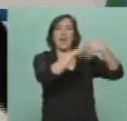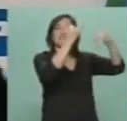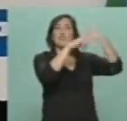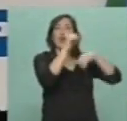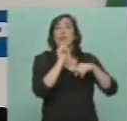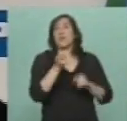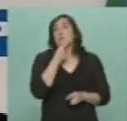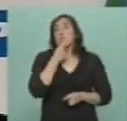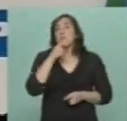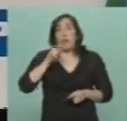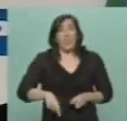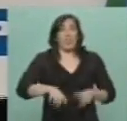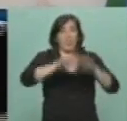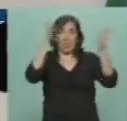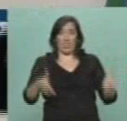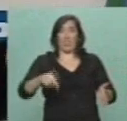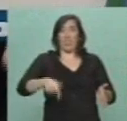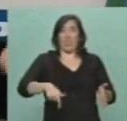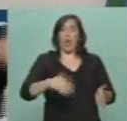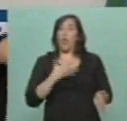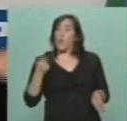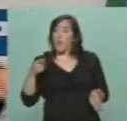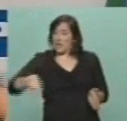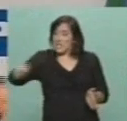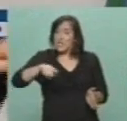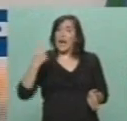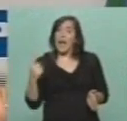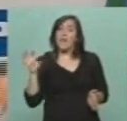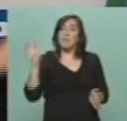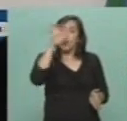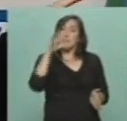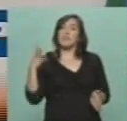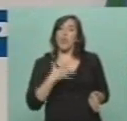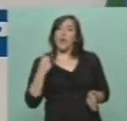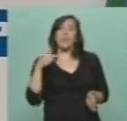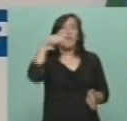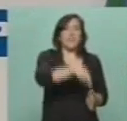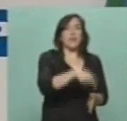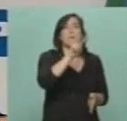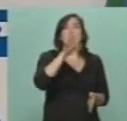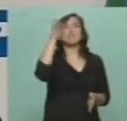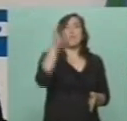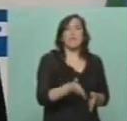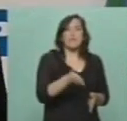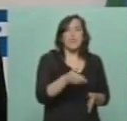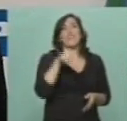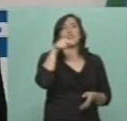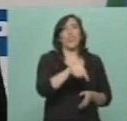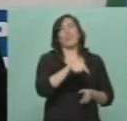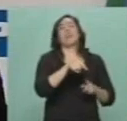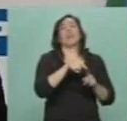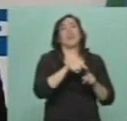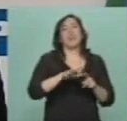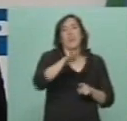esta refinería, por ejemplo. Son dueñas del 25% de esta refinería ustedes. Obviamente nosotros también